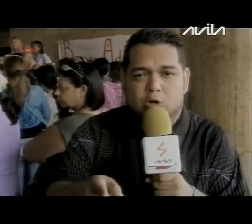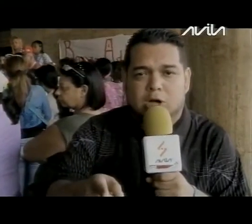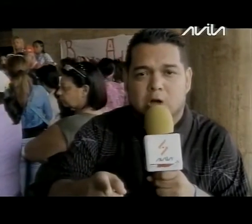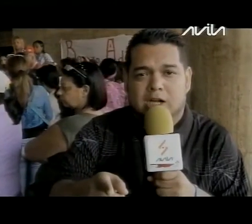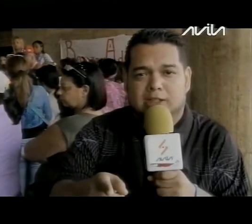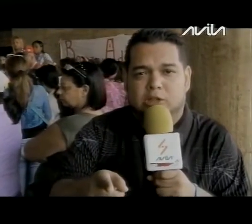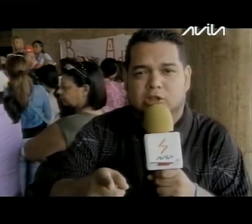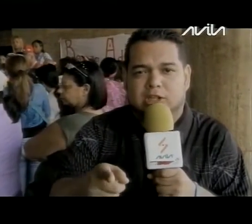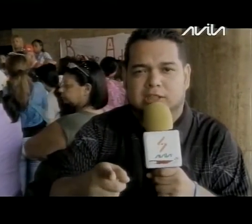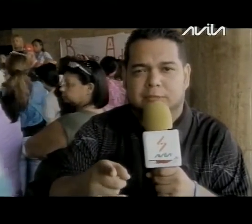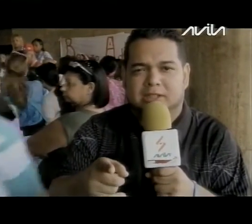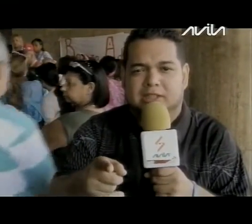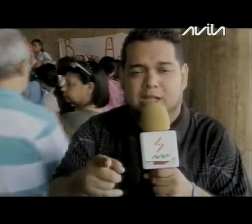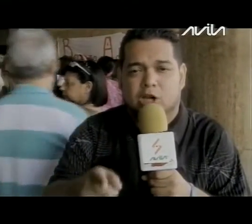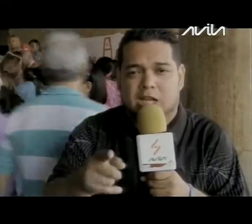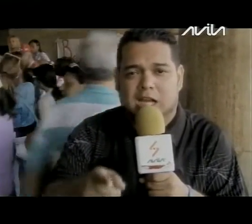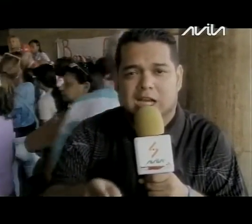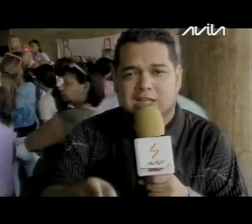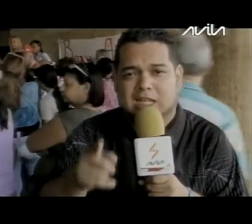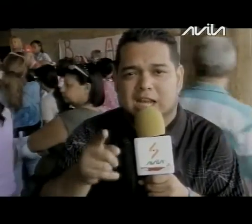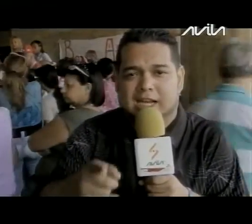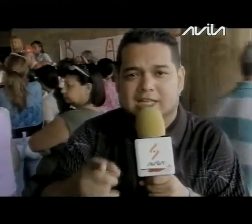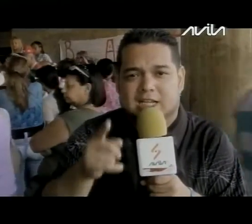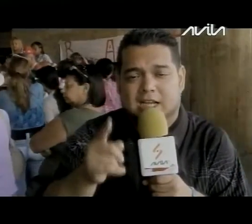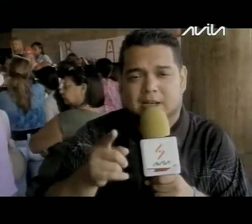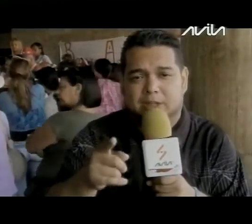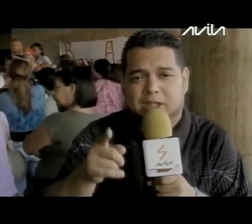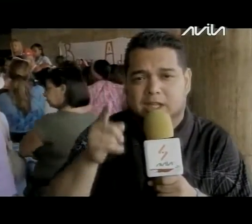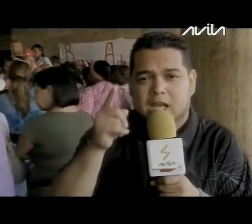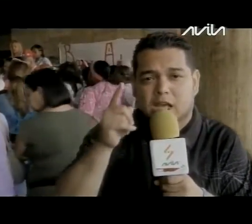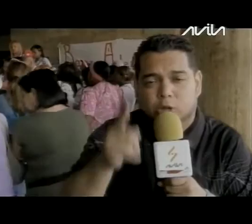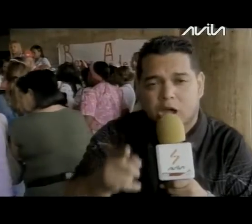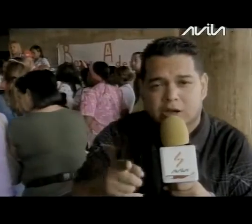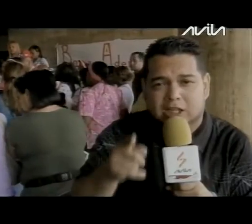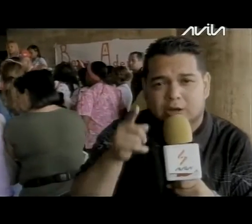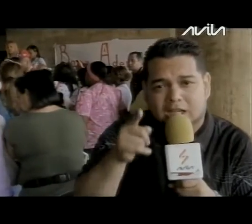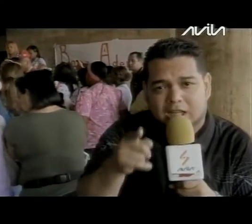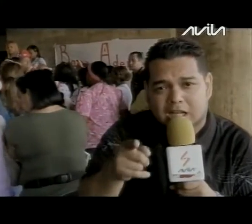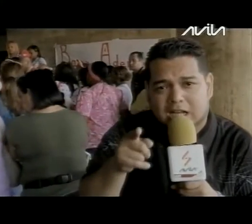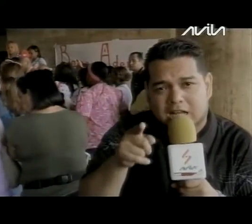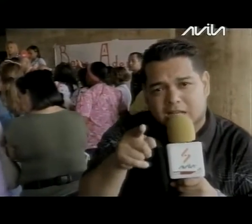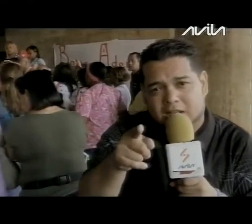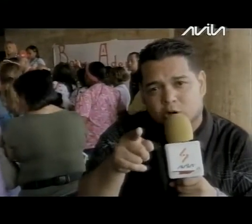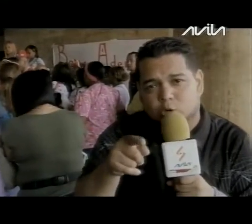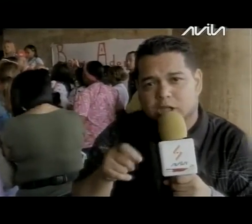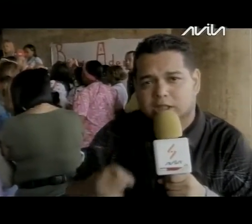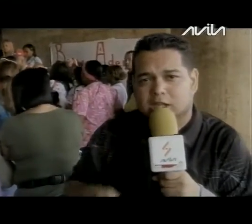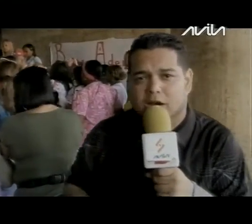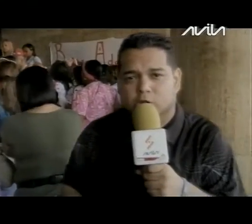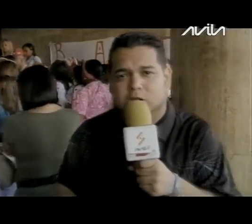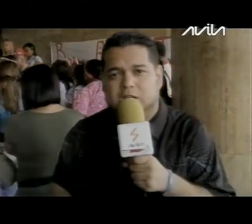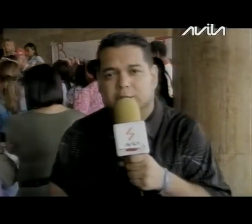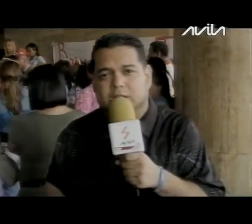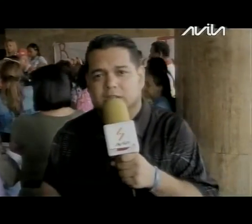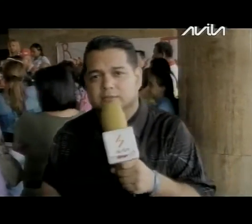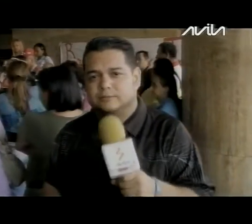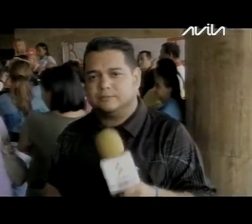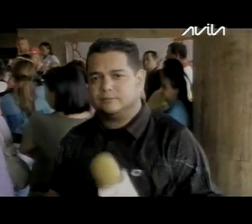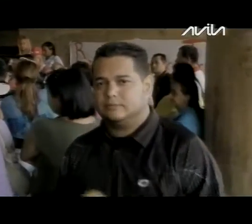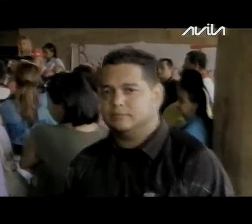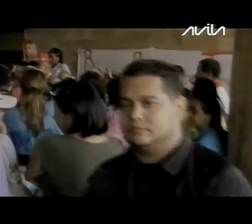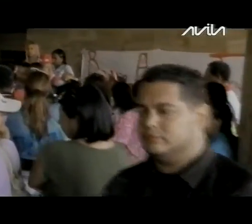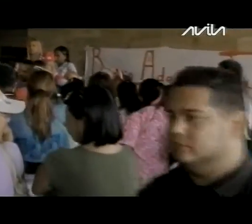mosca con cada una de las situaciones que se están presentando de aquí en adelante, que la derecha quiera remeter. Esto es Avila TV, que está en la calle y está con ustedes trabajando directamente.